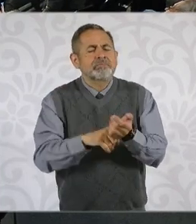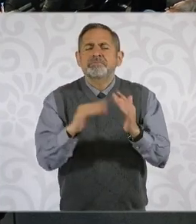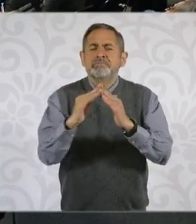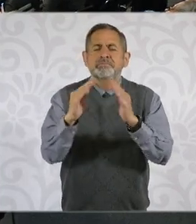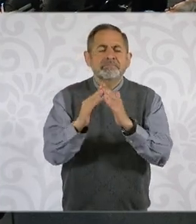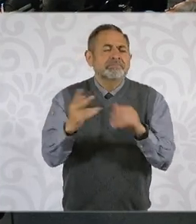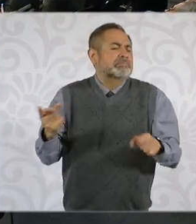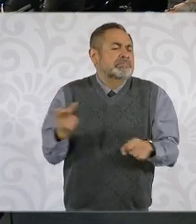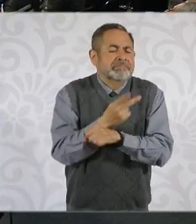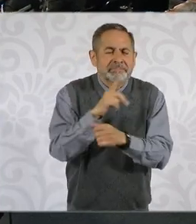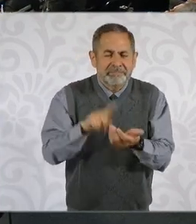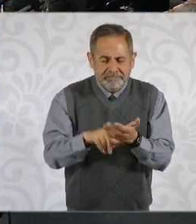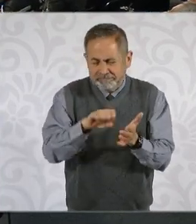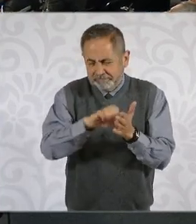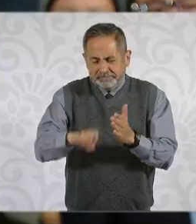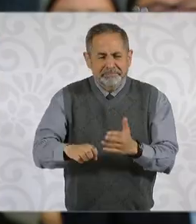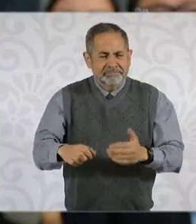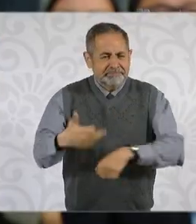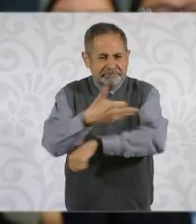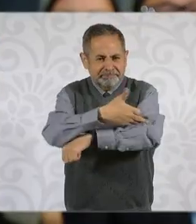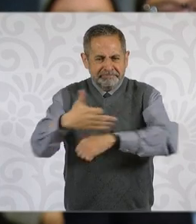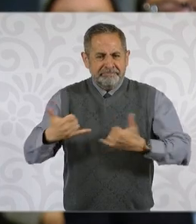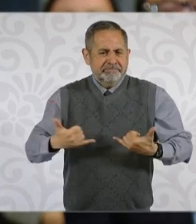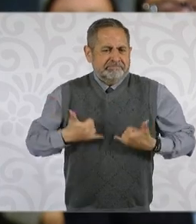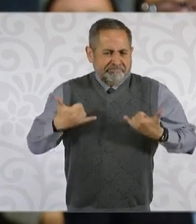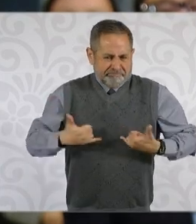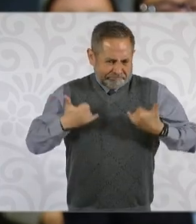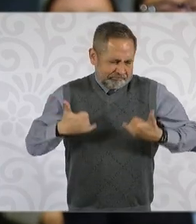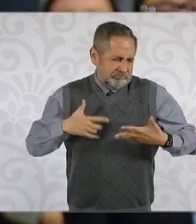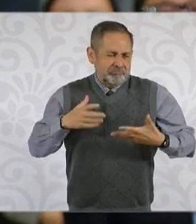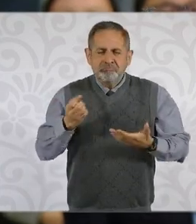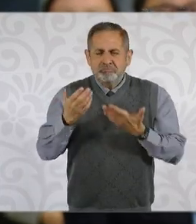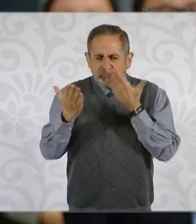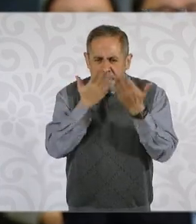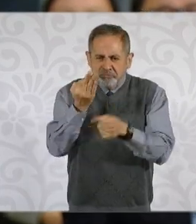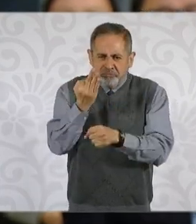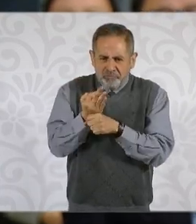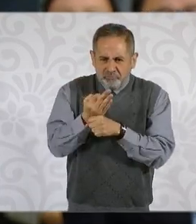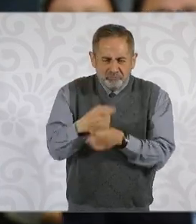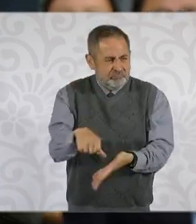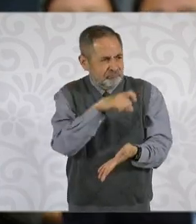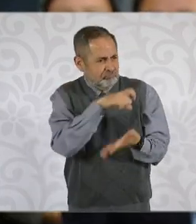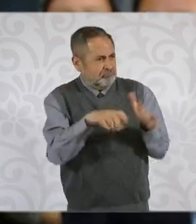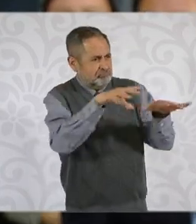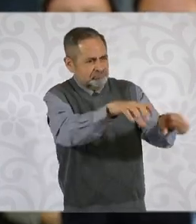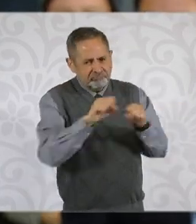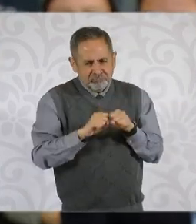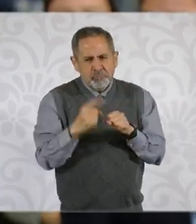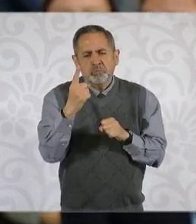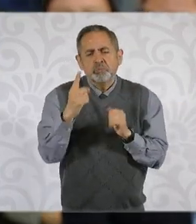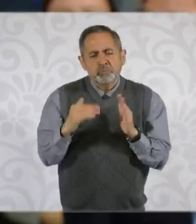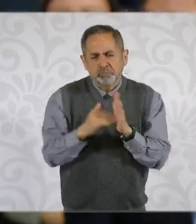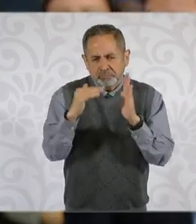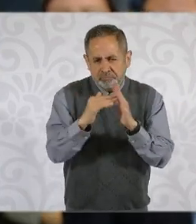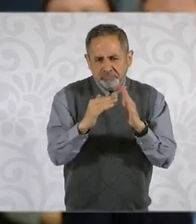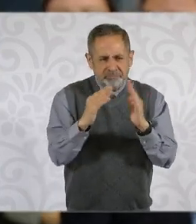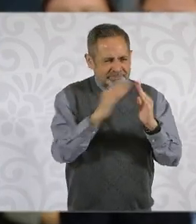con una familia joven o estudiante que adquiera o obtenga una de esas viviendas del millón que se van a